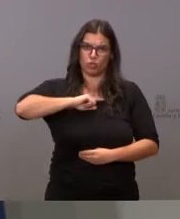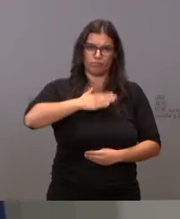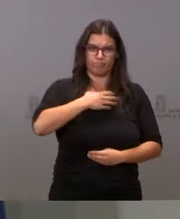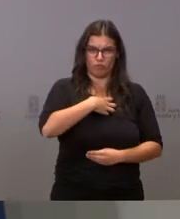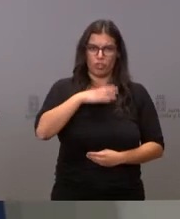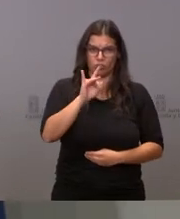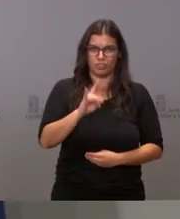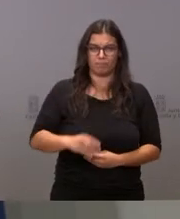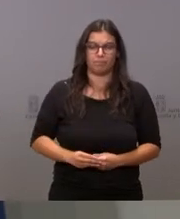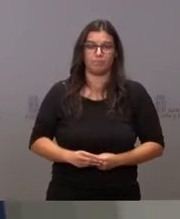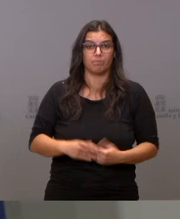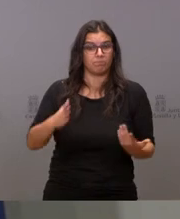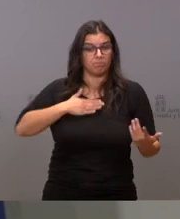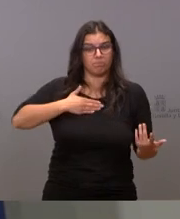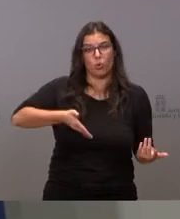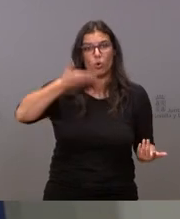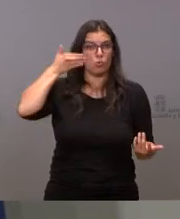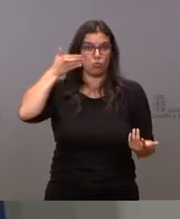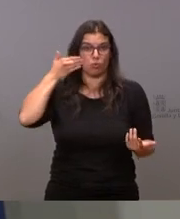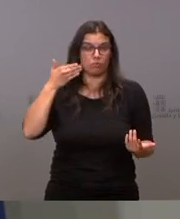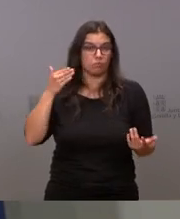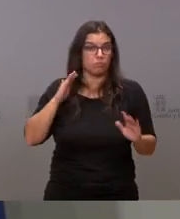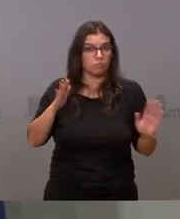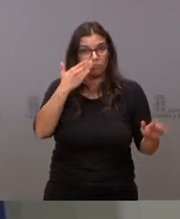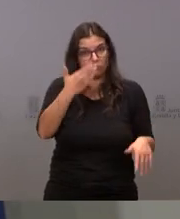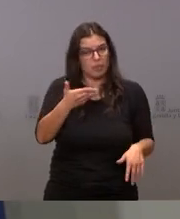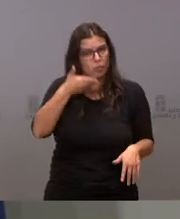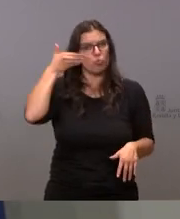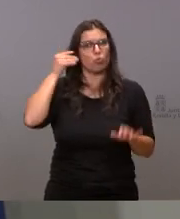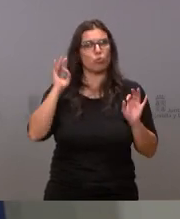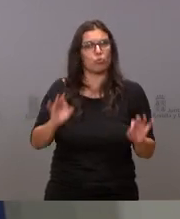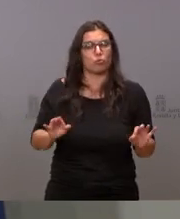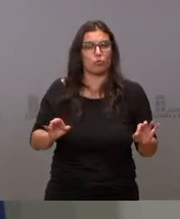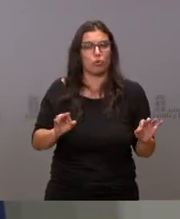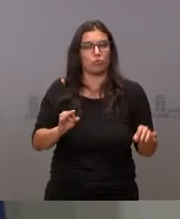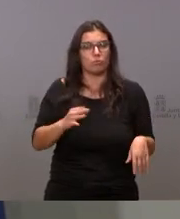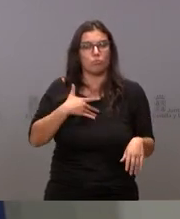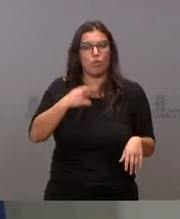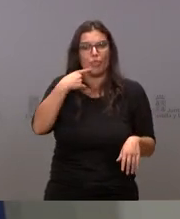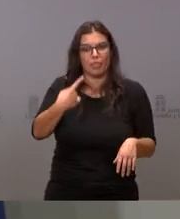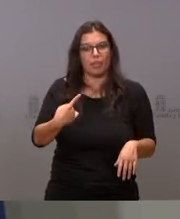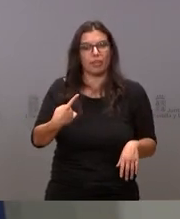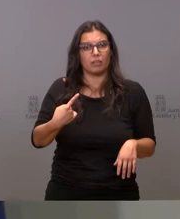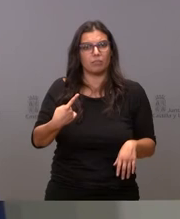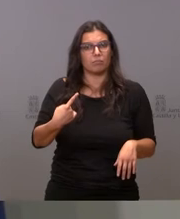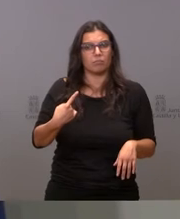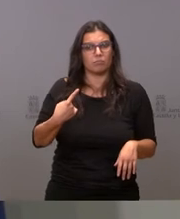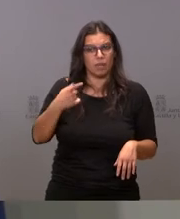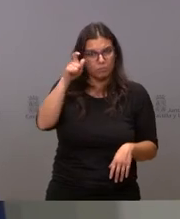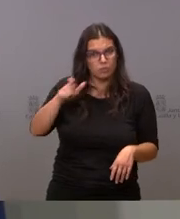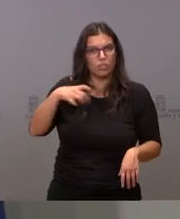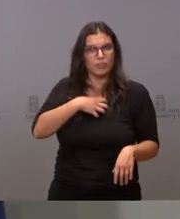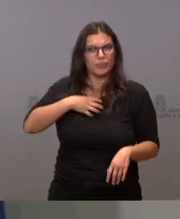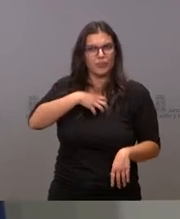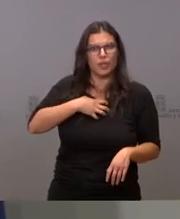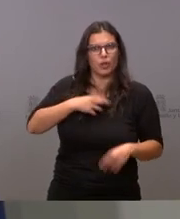es un orgullo es un orgullo es de verdad poder contar con unos trabajadores públicos de la